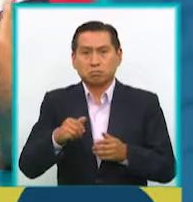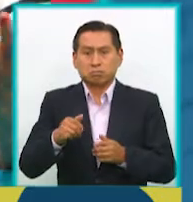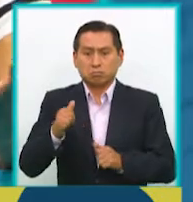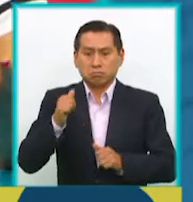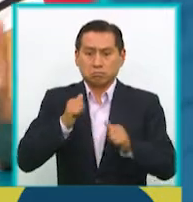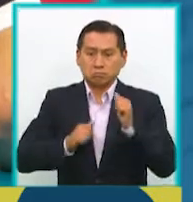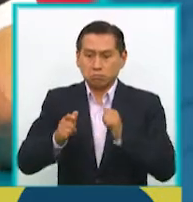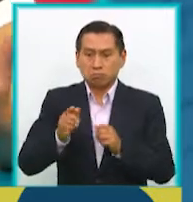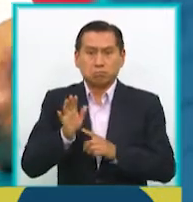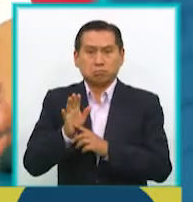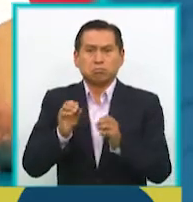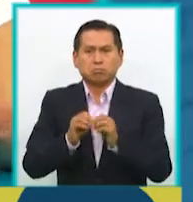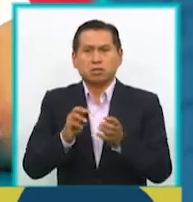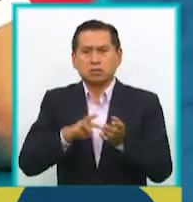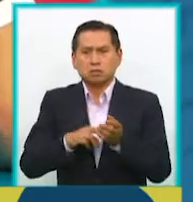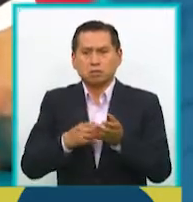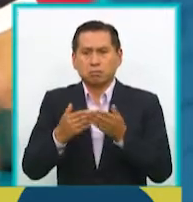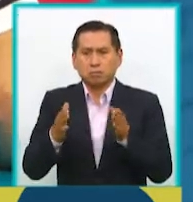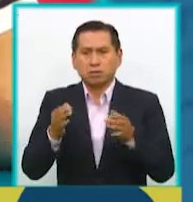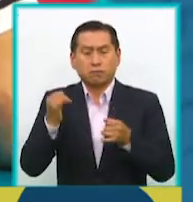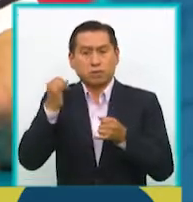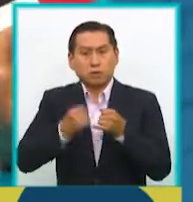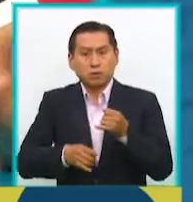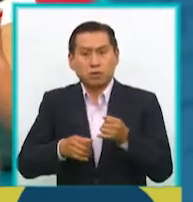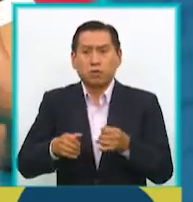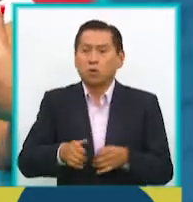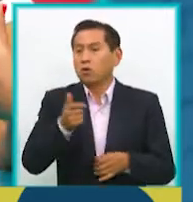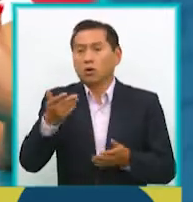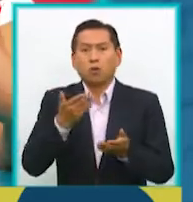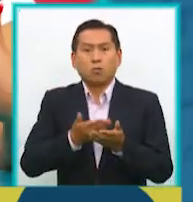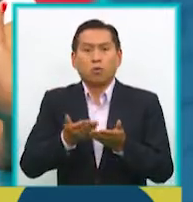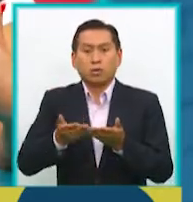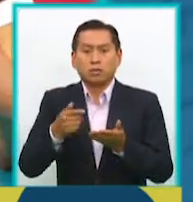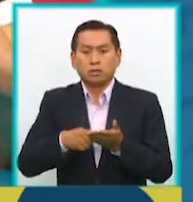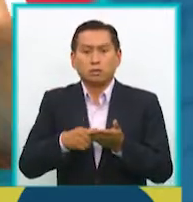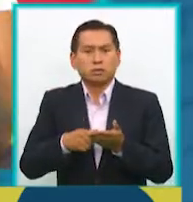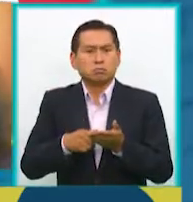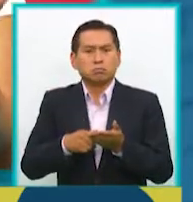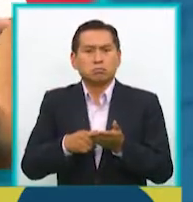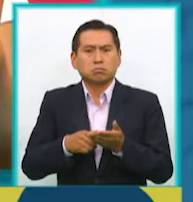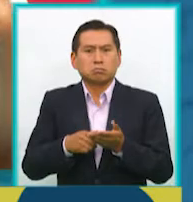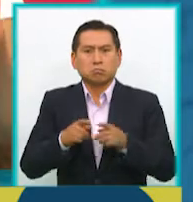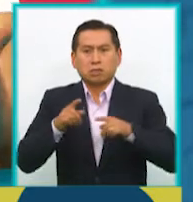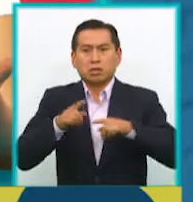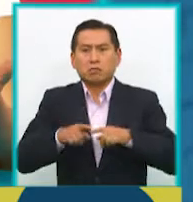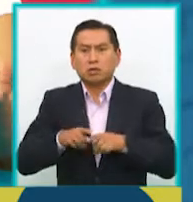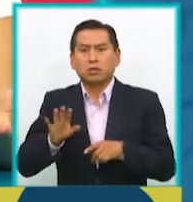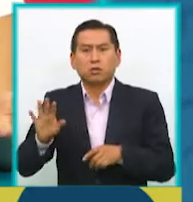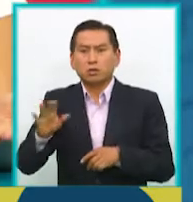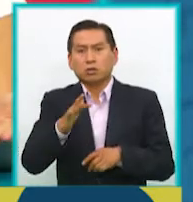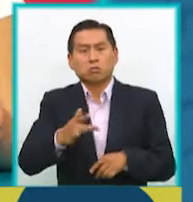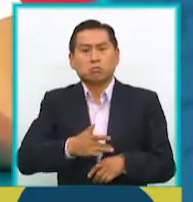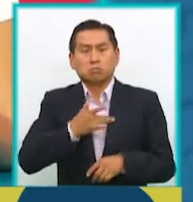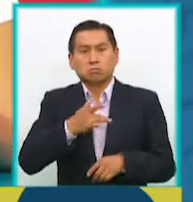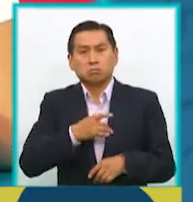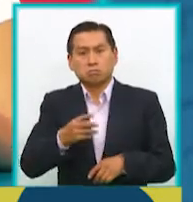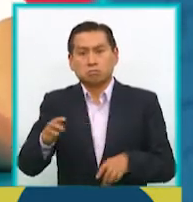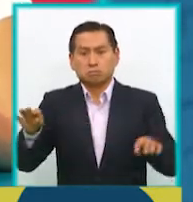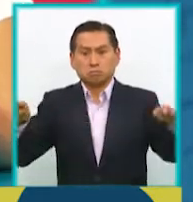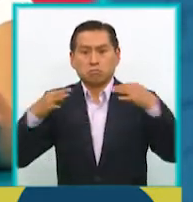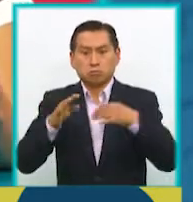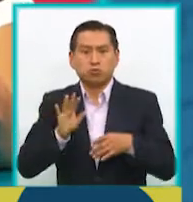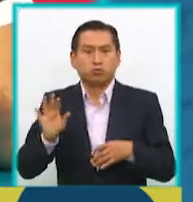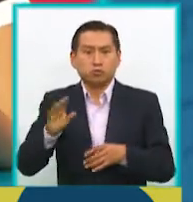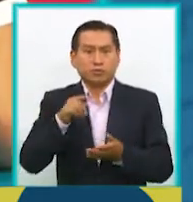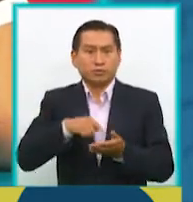finales quizás muy abiertos, propuestas que están completamente en dependencia de la mirada que se encuentre con estas obras,